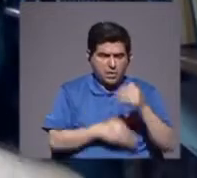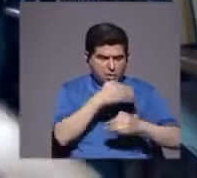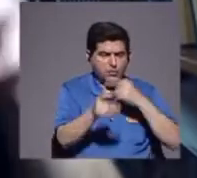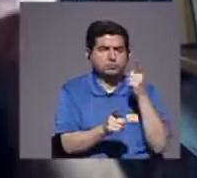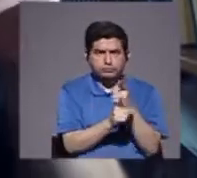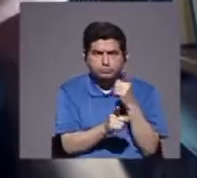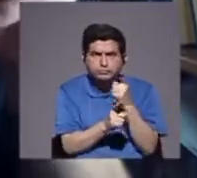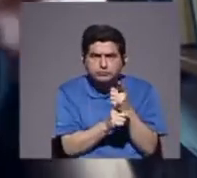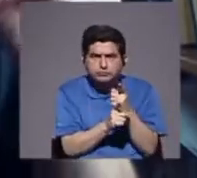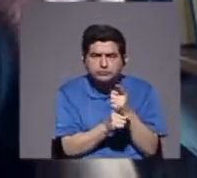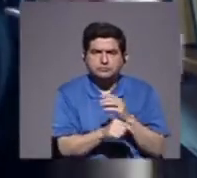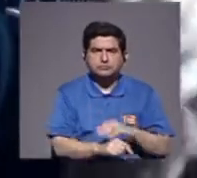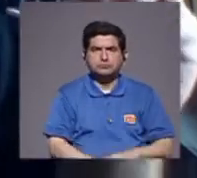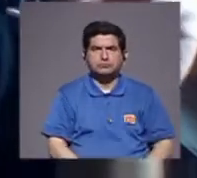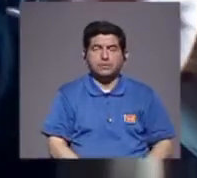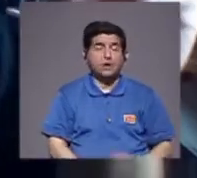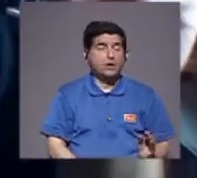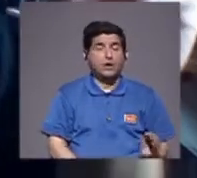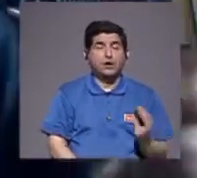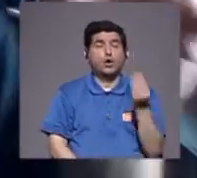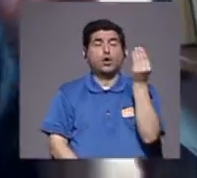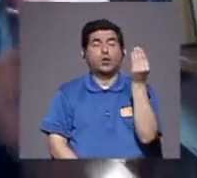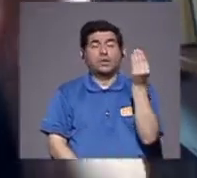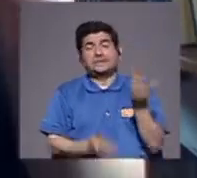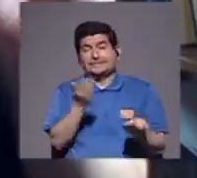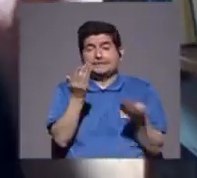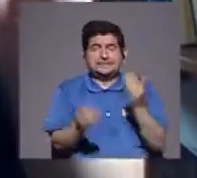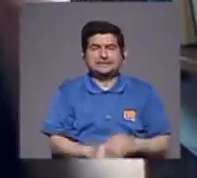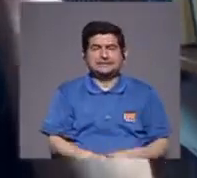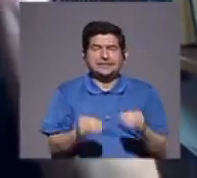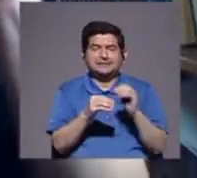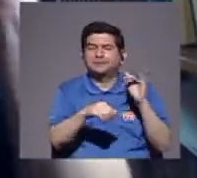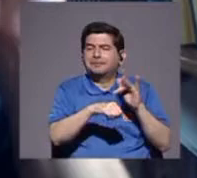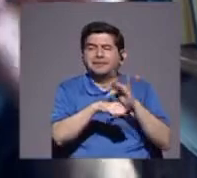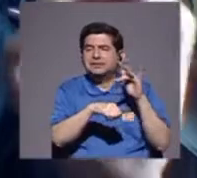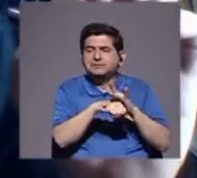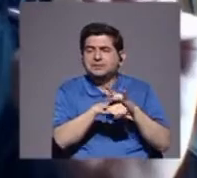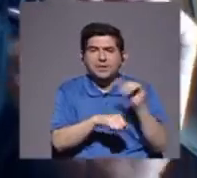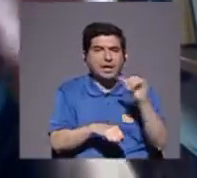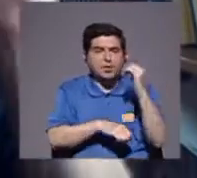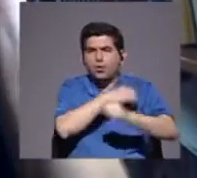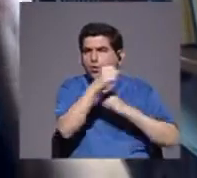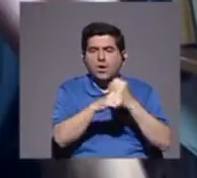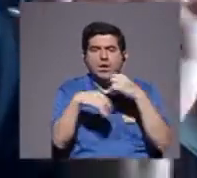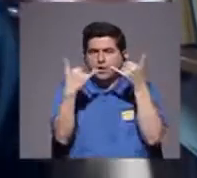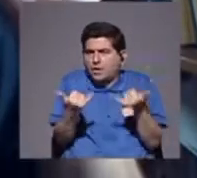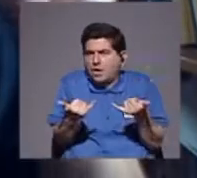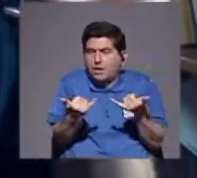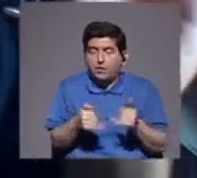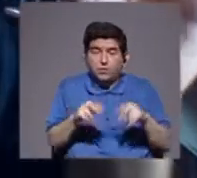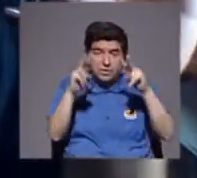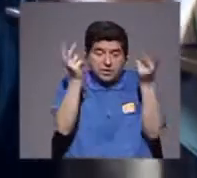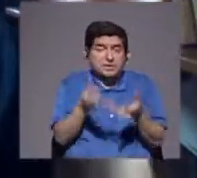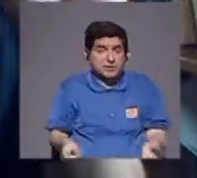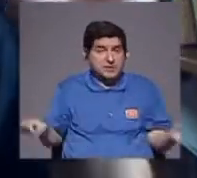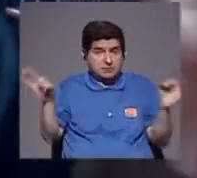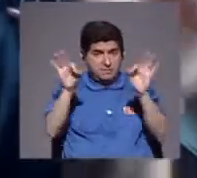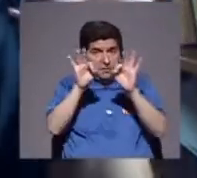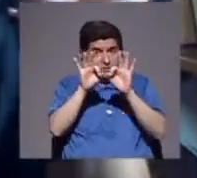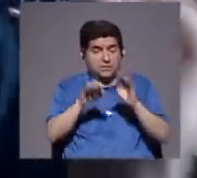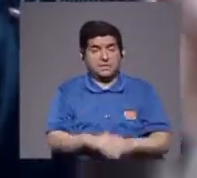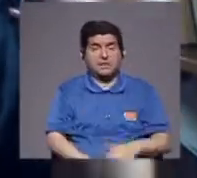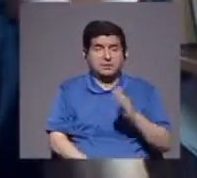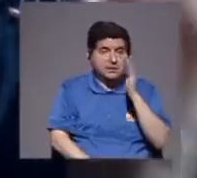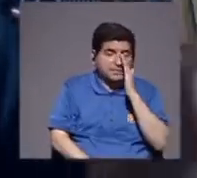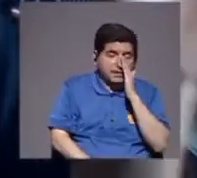debidamente, los jóvenes, muy jóvenes, entran más temprano, o a la misma edad, que están entrando, un tema muy importante, para las